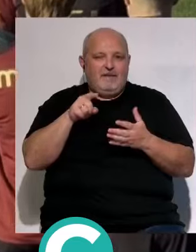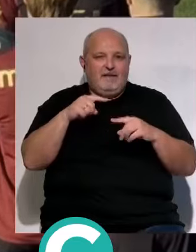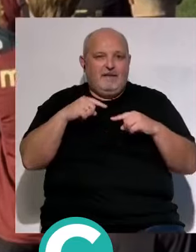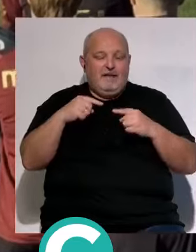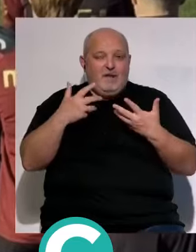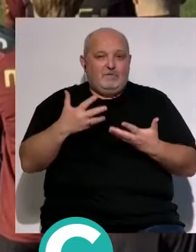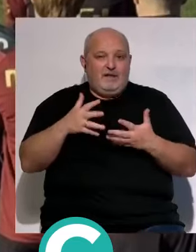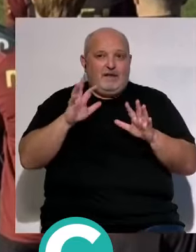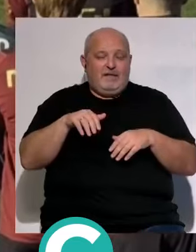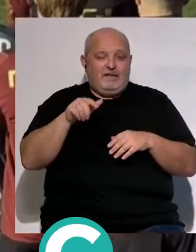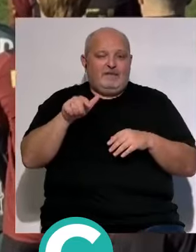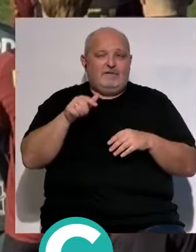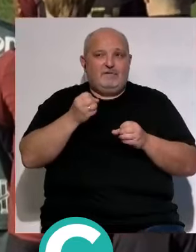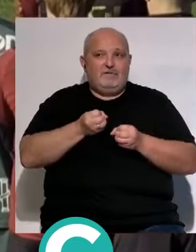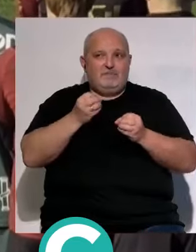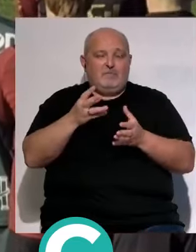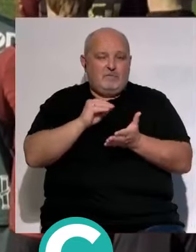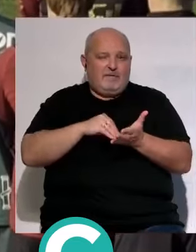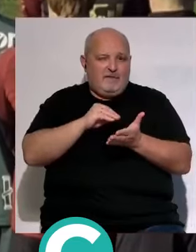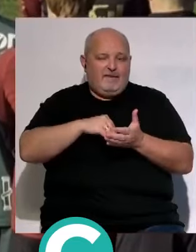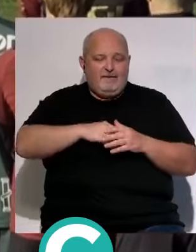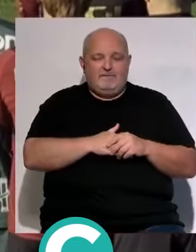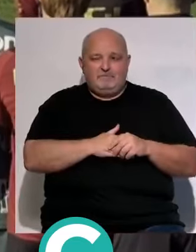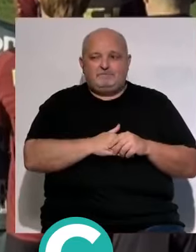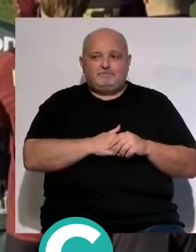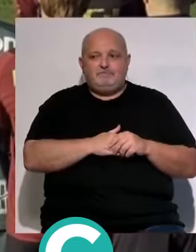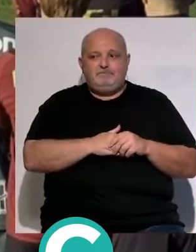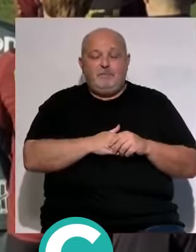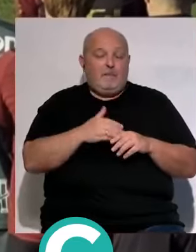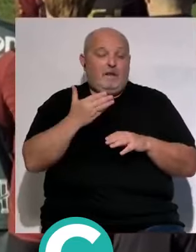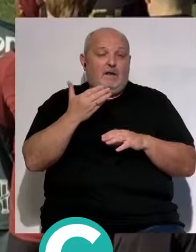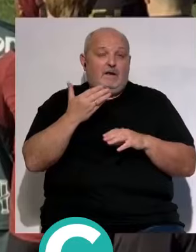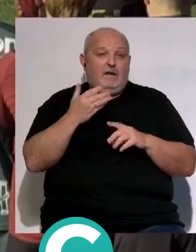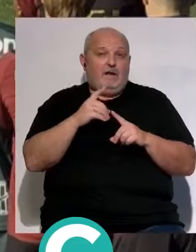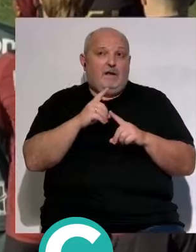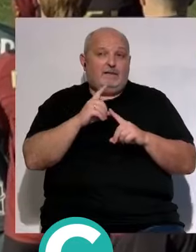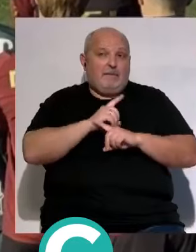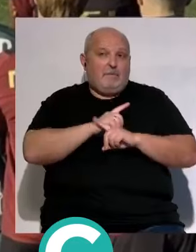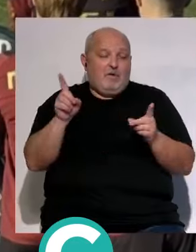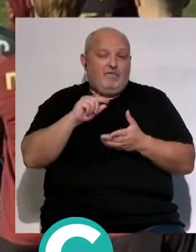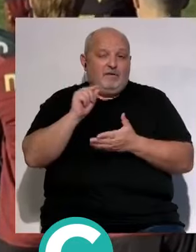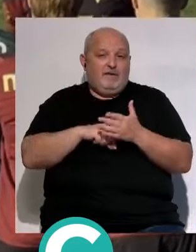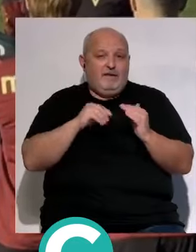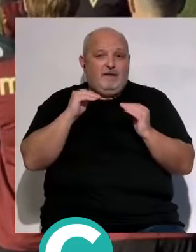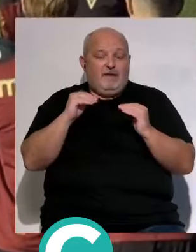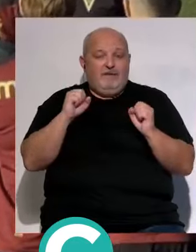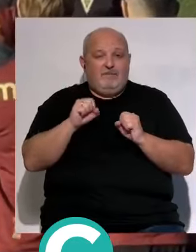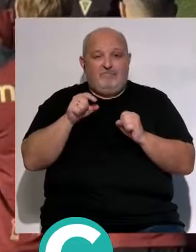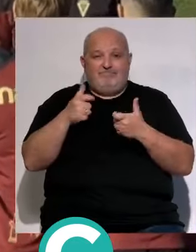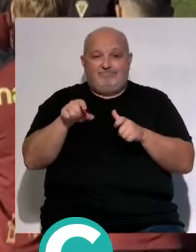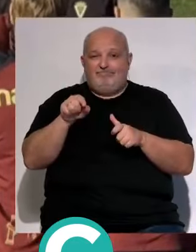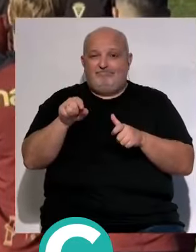Pelegrino y es que yo eso lo he comentado varias veces igual aparte de no fichar a nadie en el mercado invernal